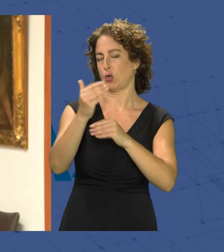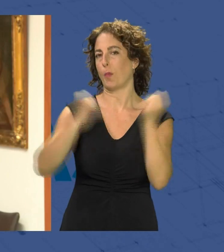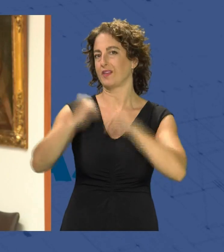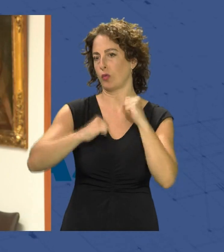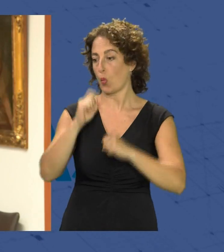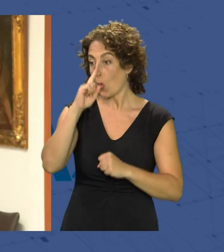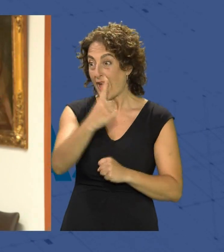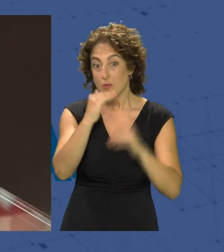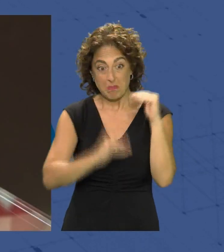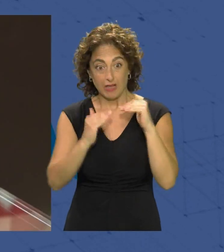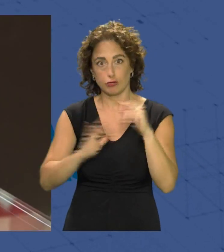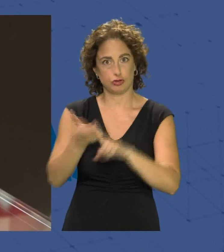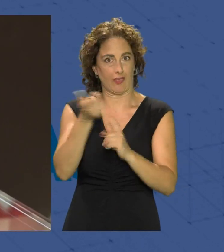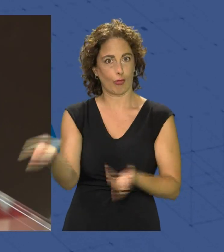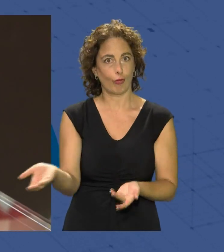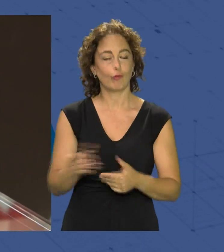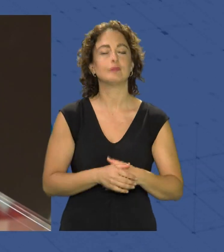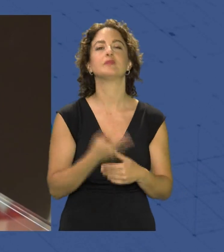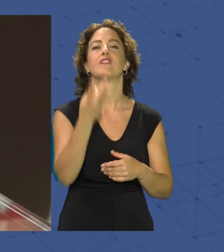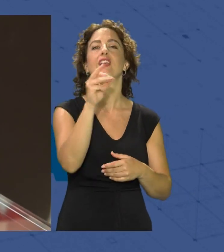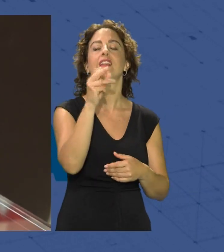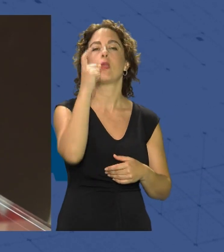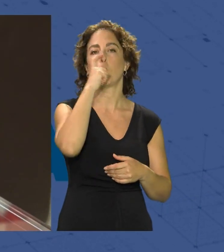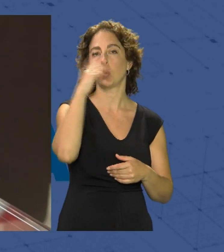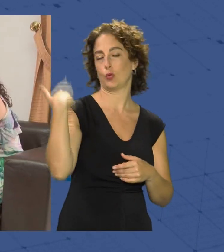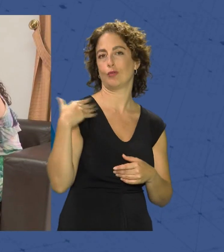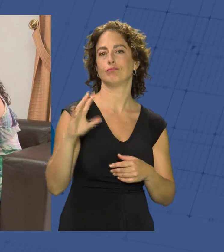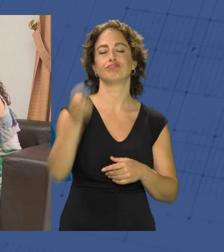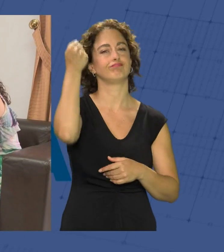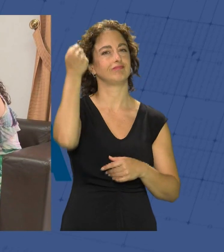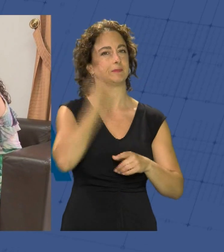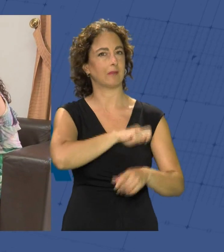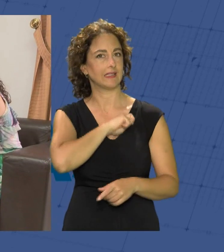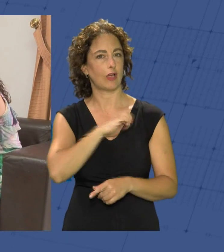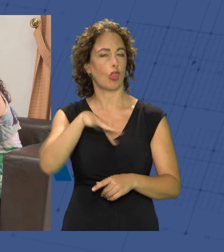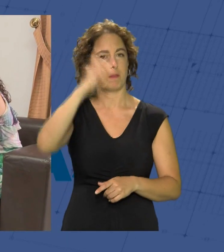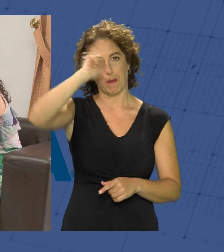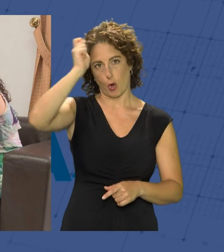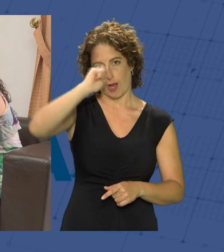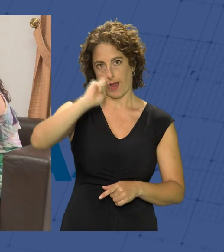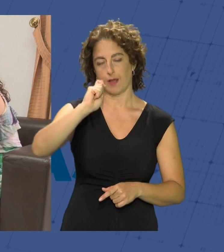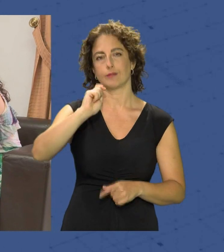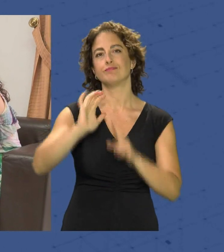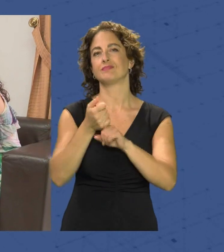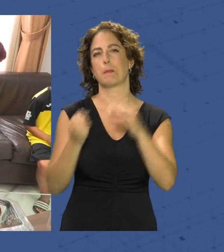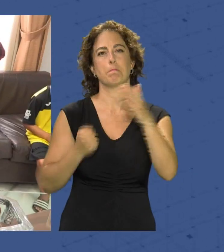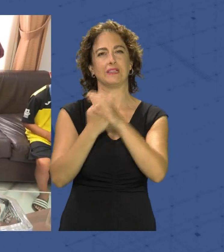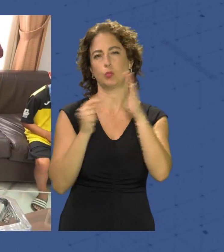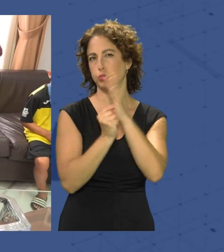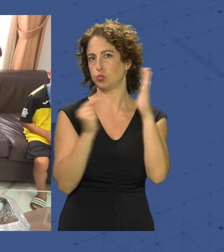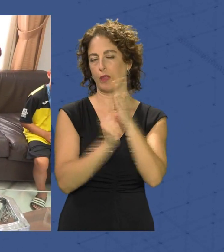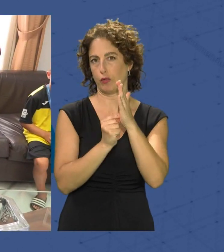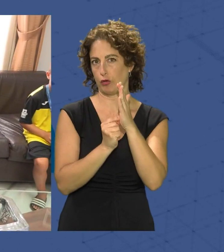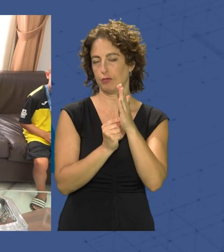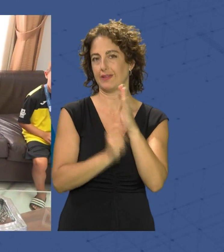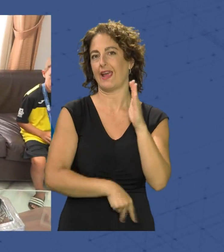hemos conseguido lo que hemos logrado El pasado 20 de junio se proclamaba campeón de España en Pamplona tras lograr la máxima puntuación en